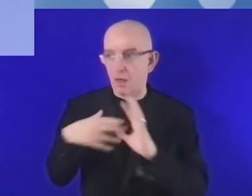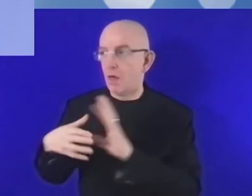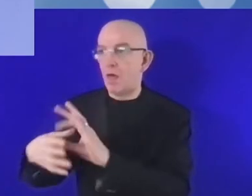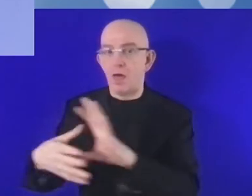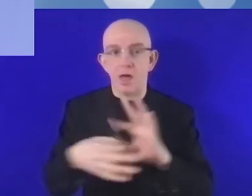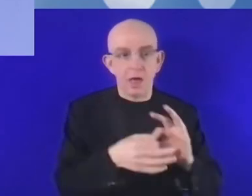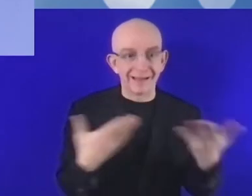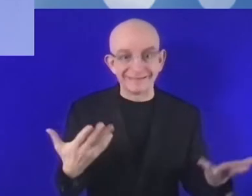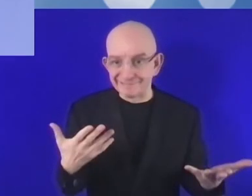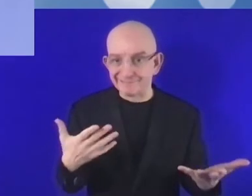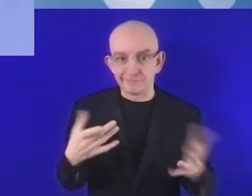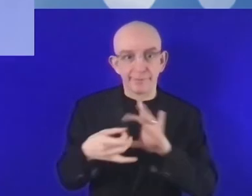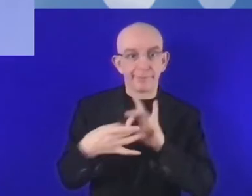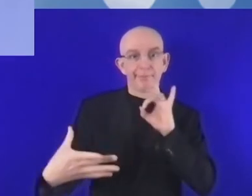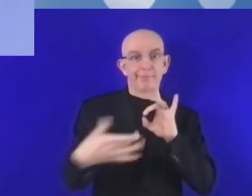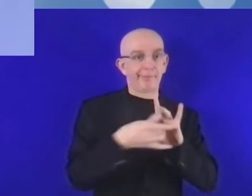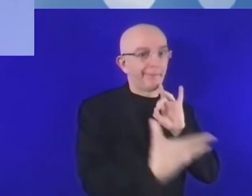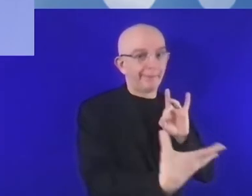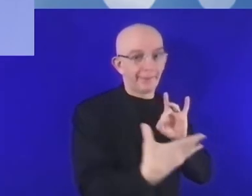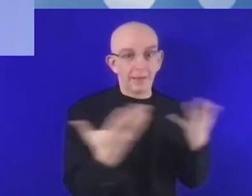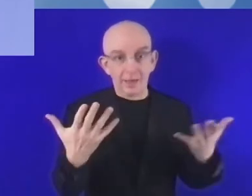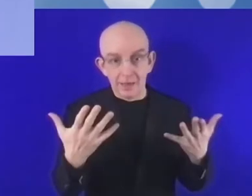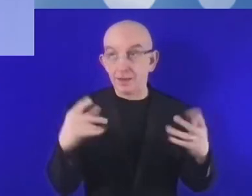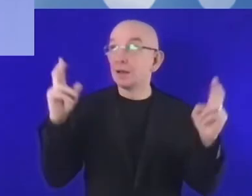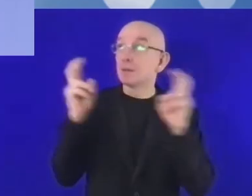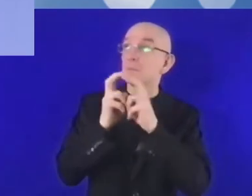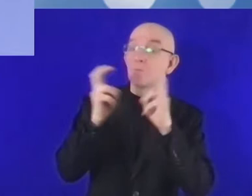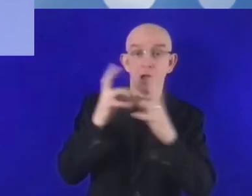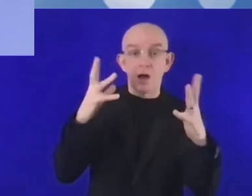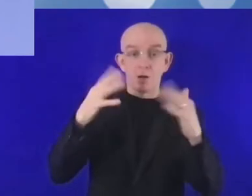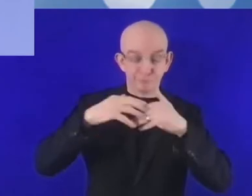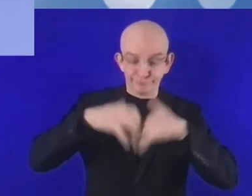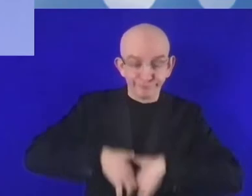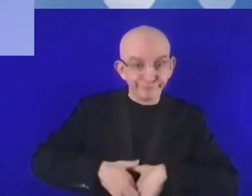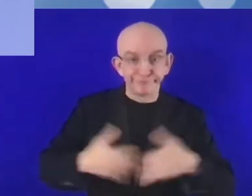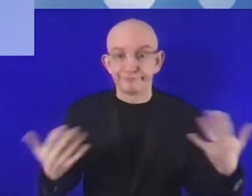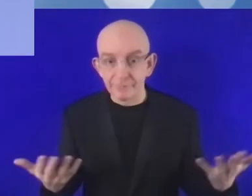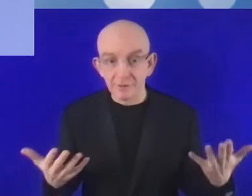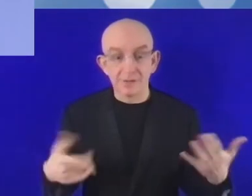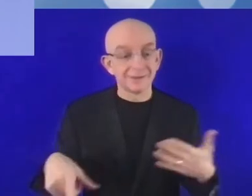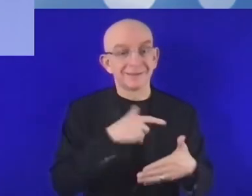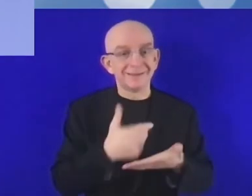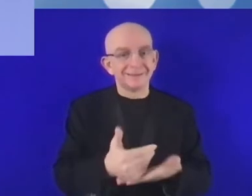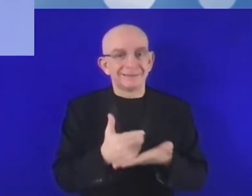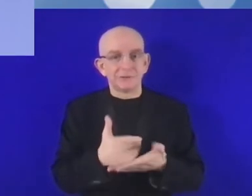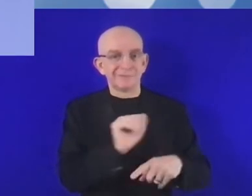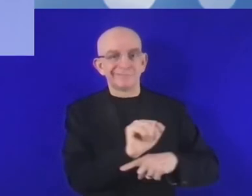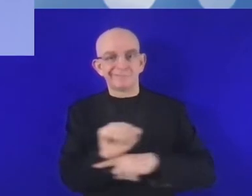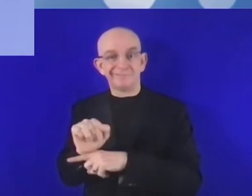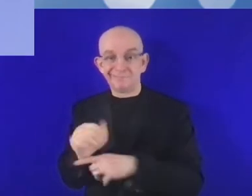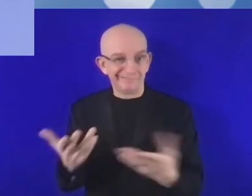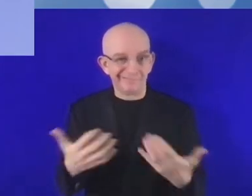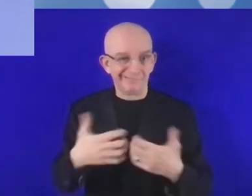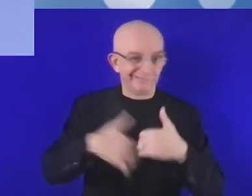conectividad pertinente. No podríamos hablar sobre la ciberseguridad, sobre las